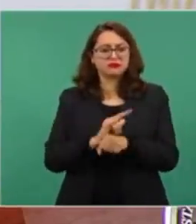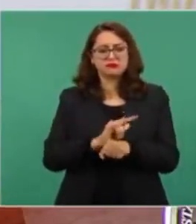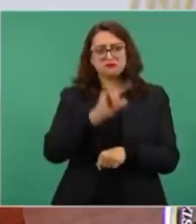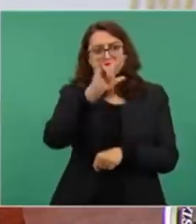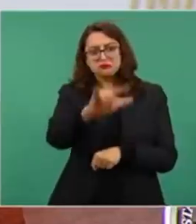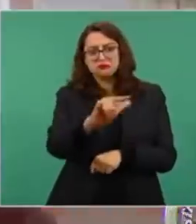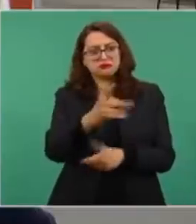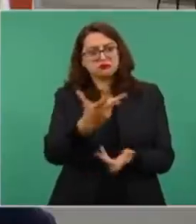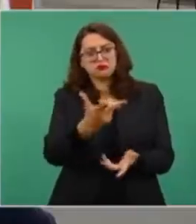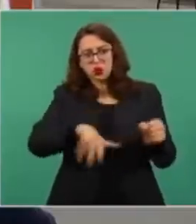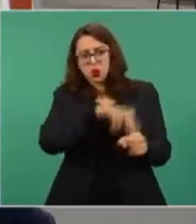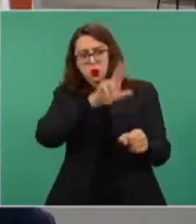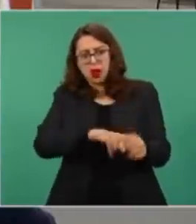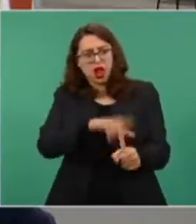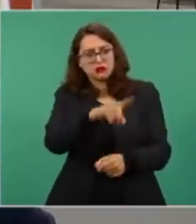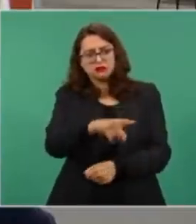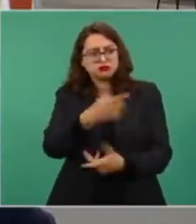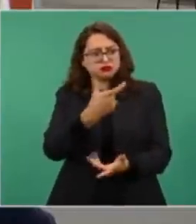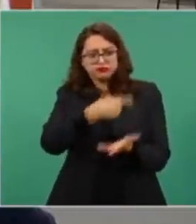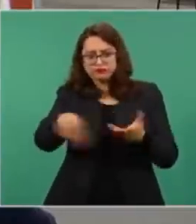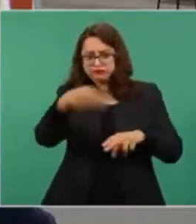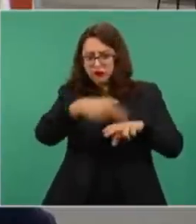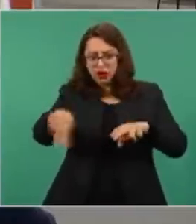comercial,